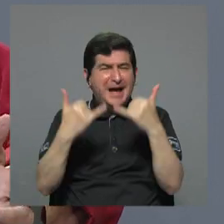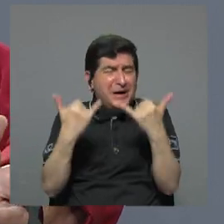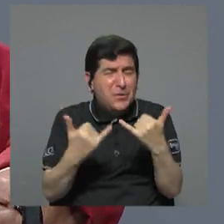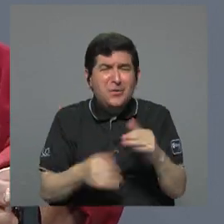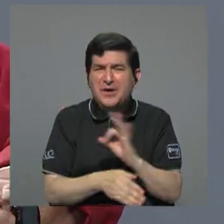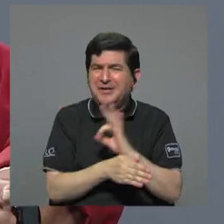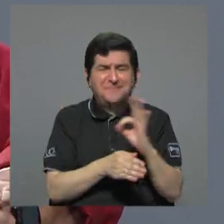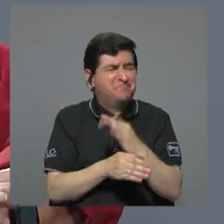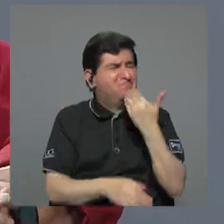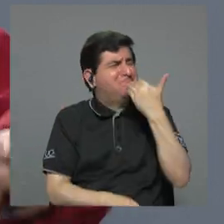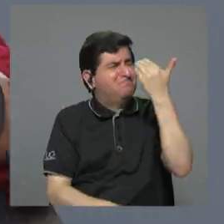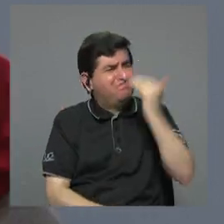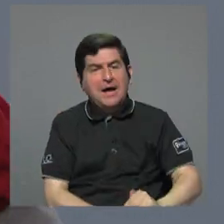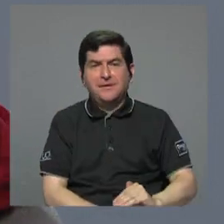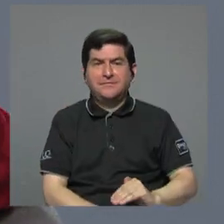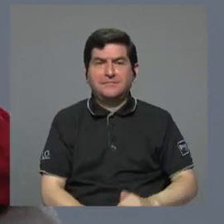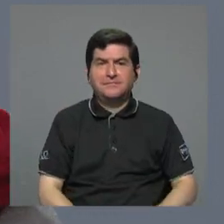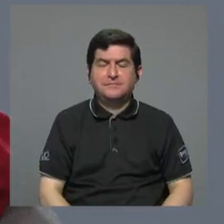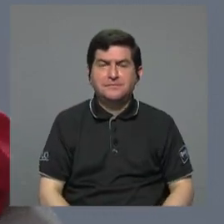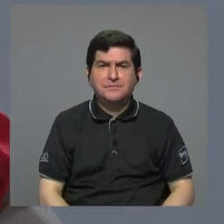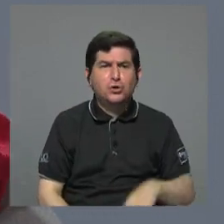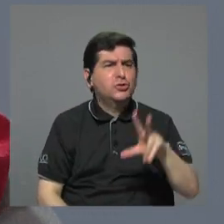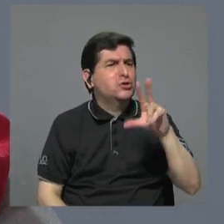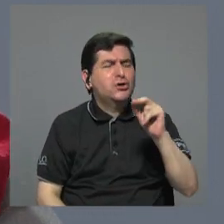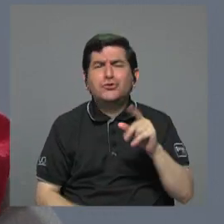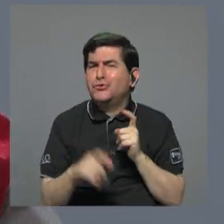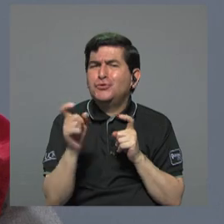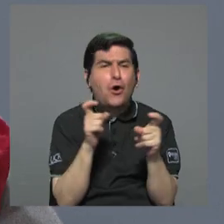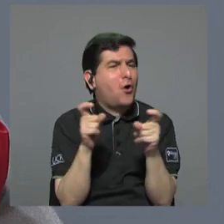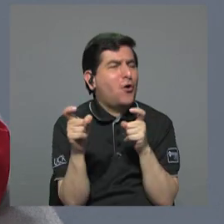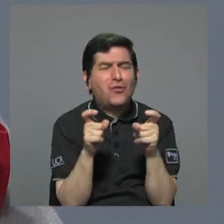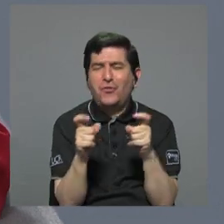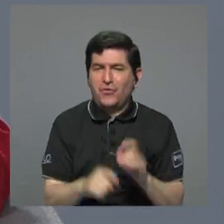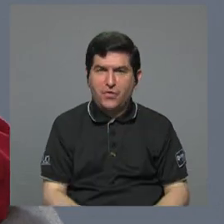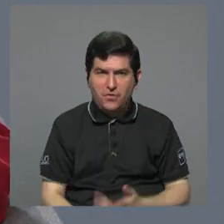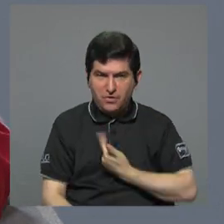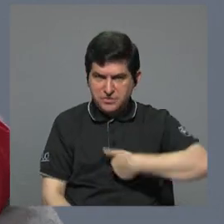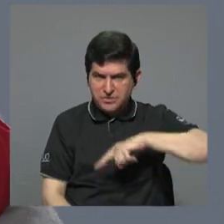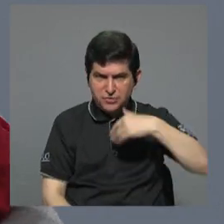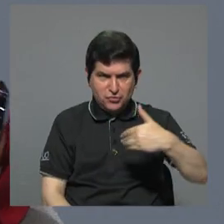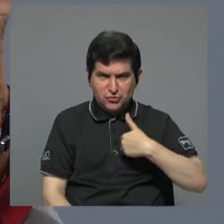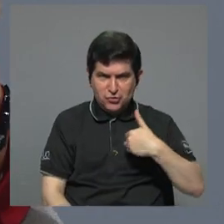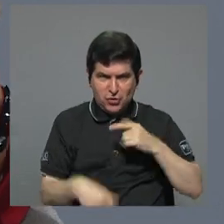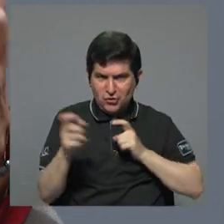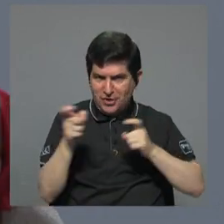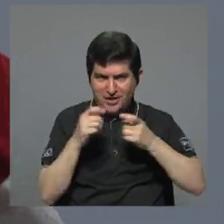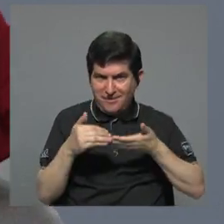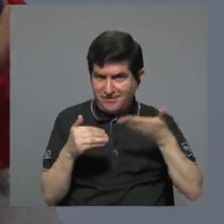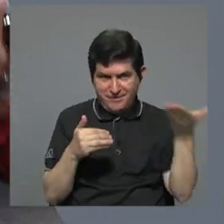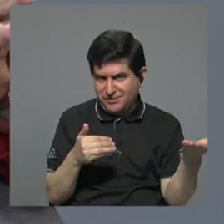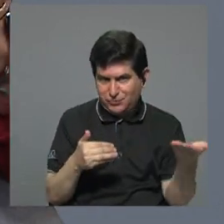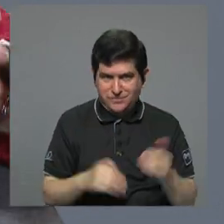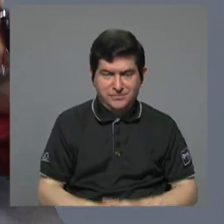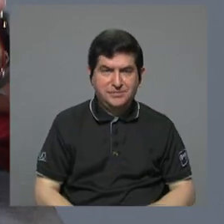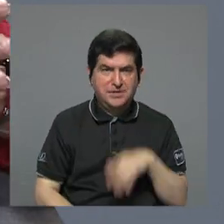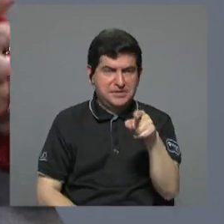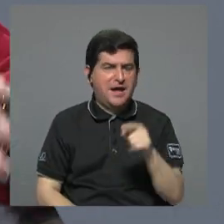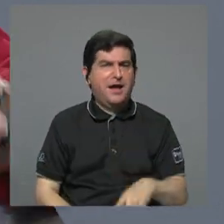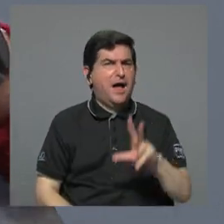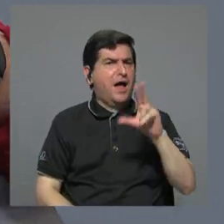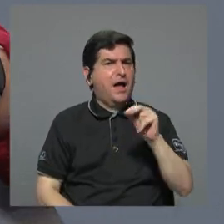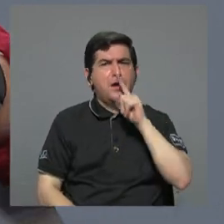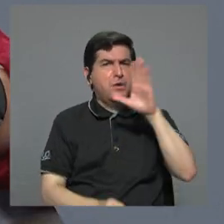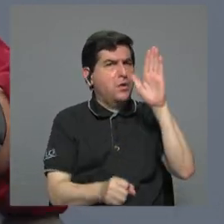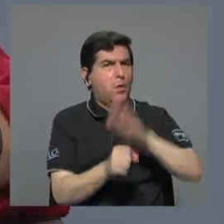totalmente, ¿verdad? Entonces, no hay un control. Cuando nosotros no tenemos un control de las cosas porque no las estamos